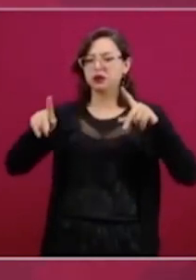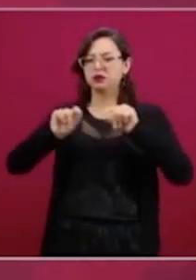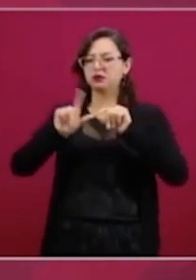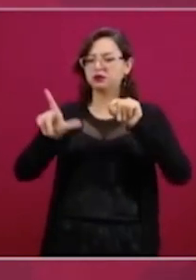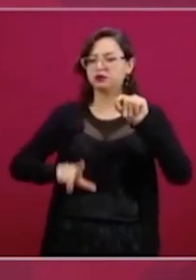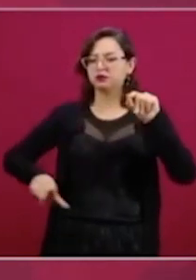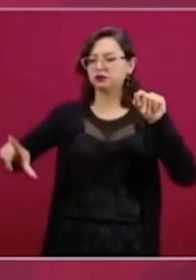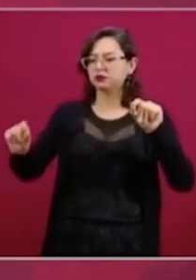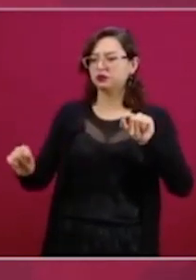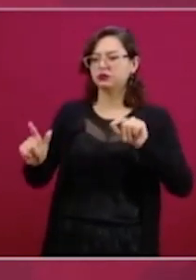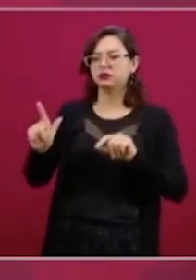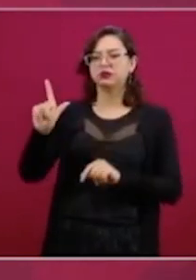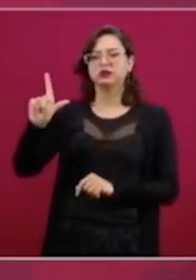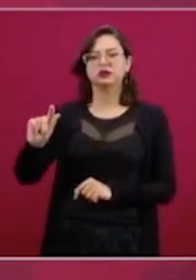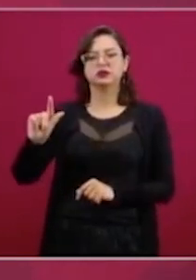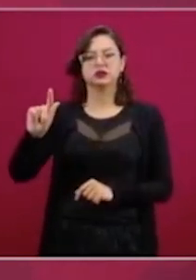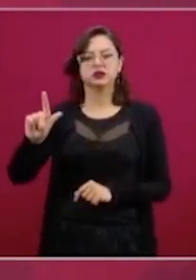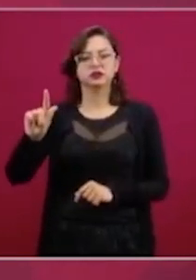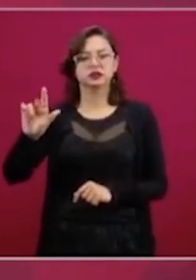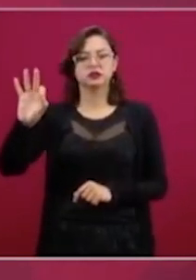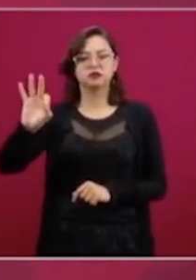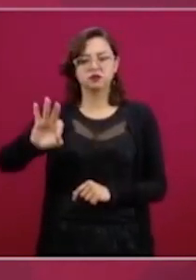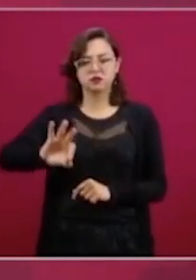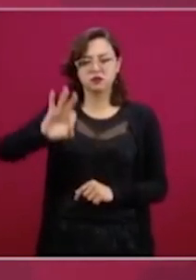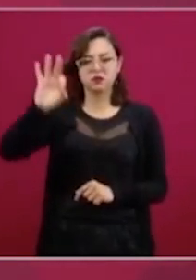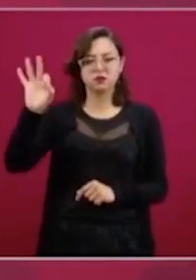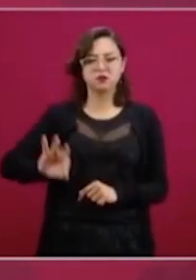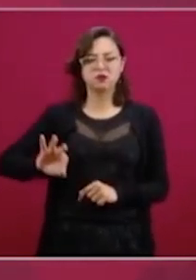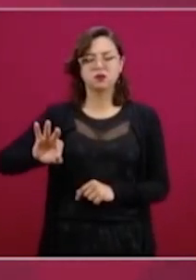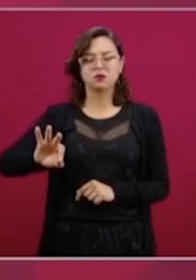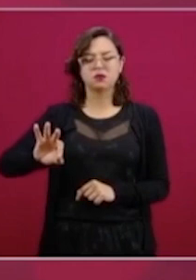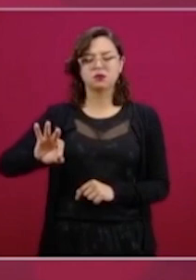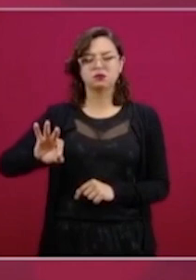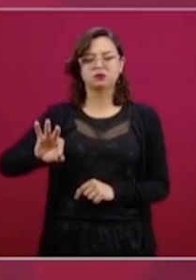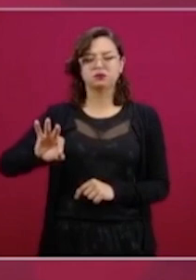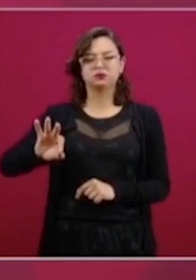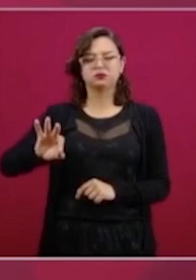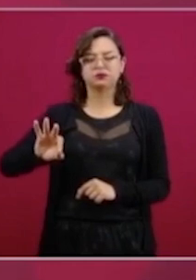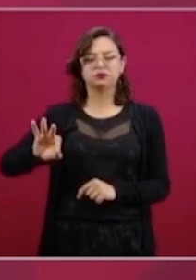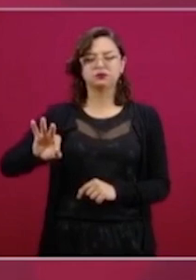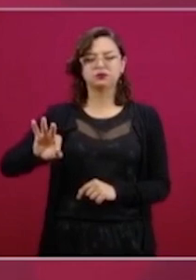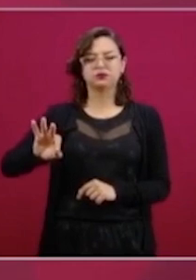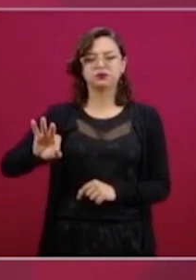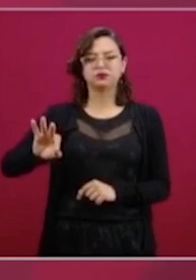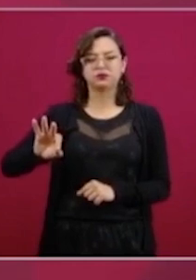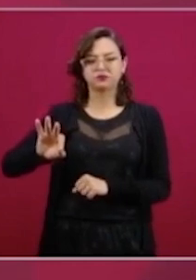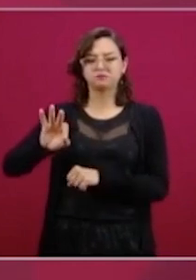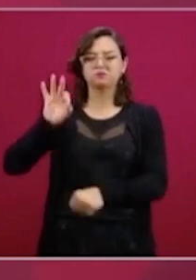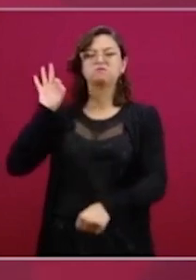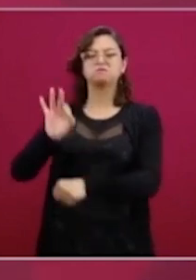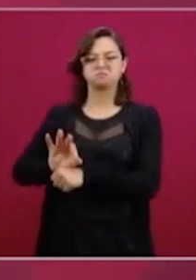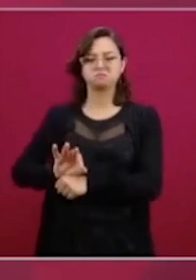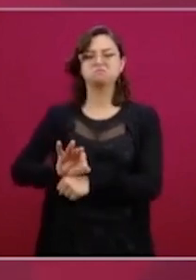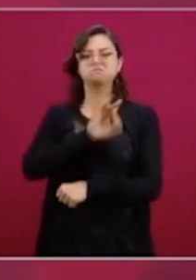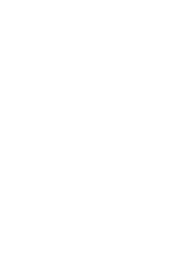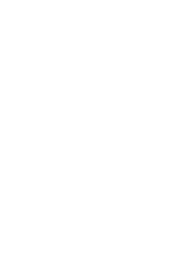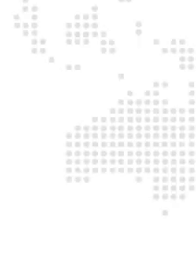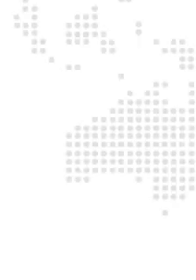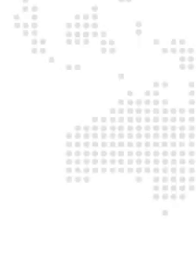de los mexicanos.